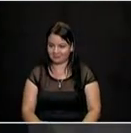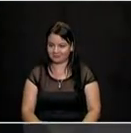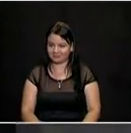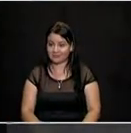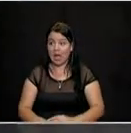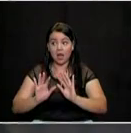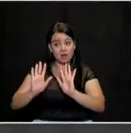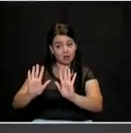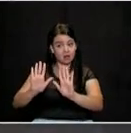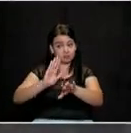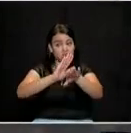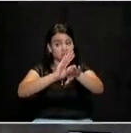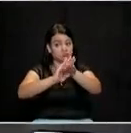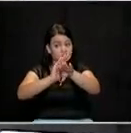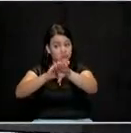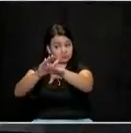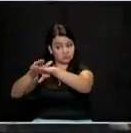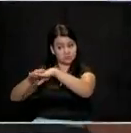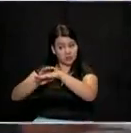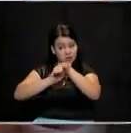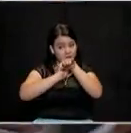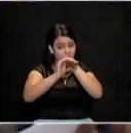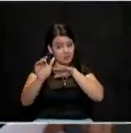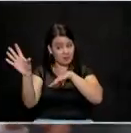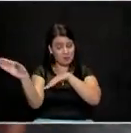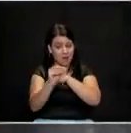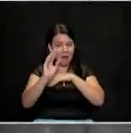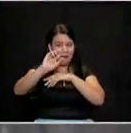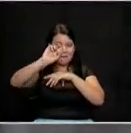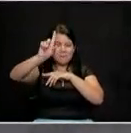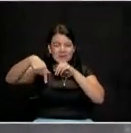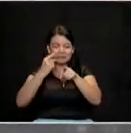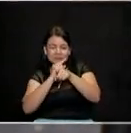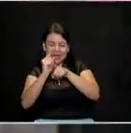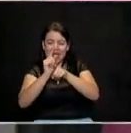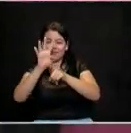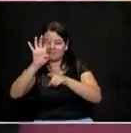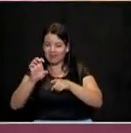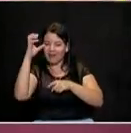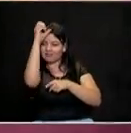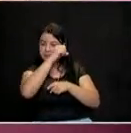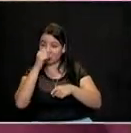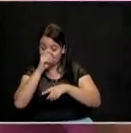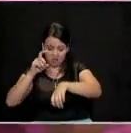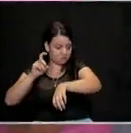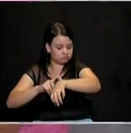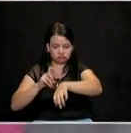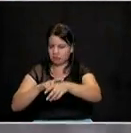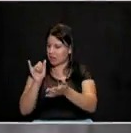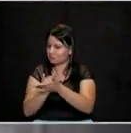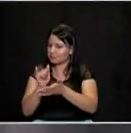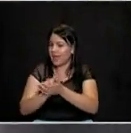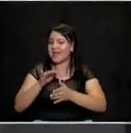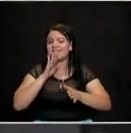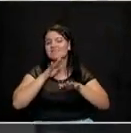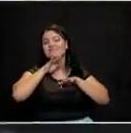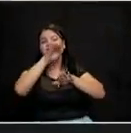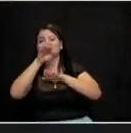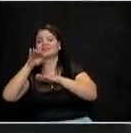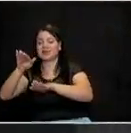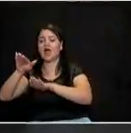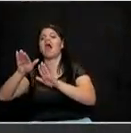Tenemos invitación. Tenemos invitación para dentro de ocho días, el próximo 9 de octubre a esta misma hora candidatos a la